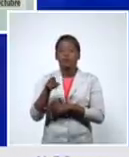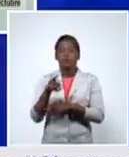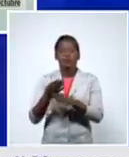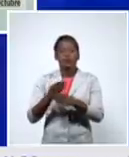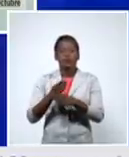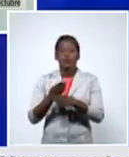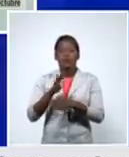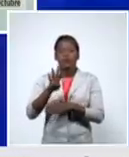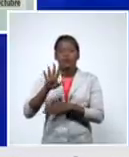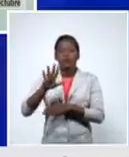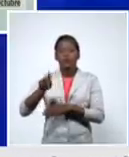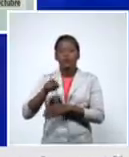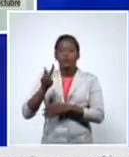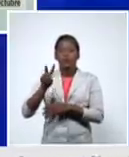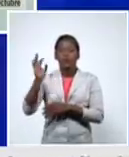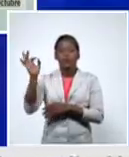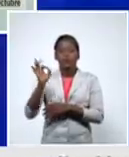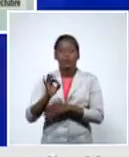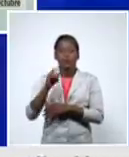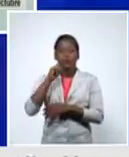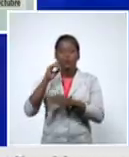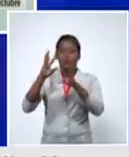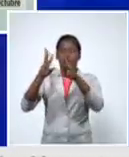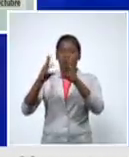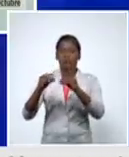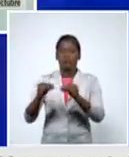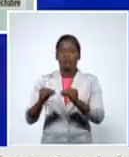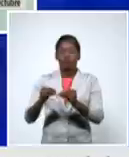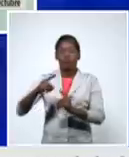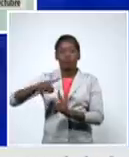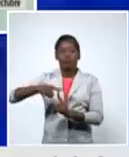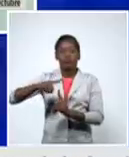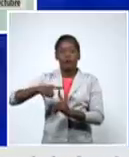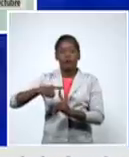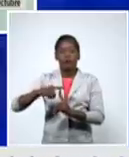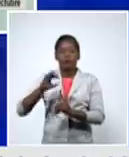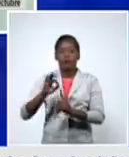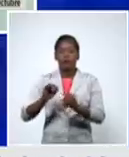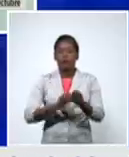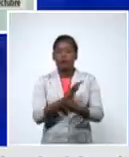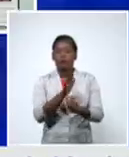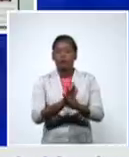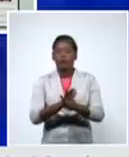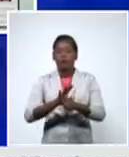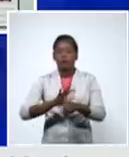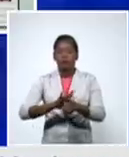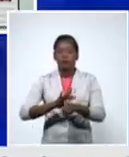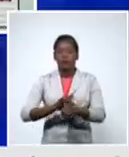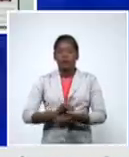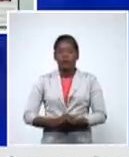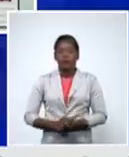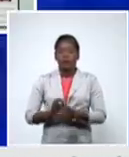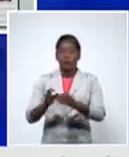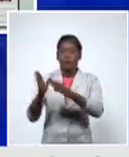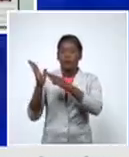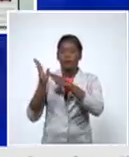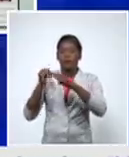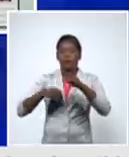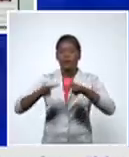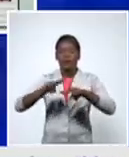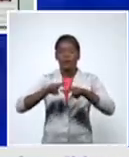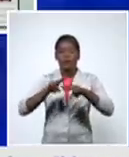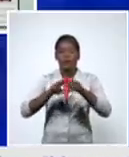de todos los casos confirmados el gráfico de La Habana ahí está la